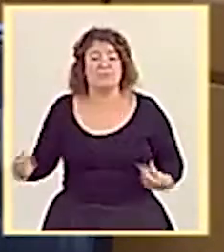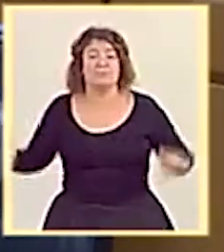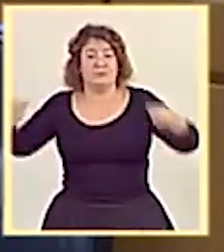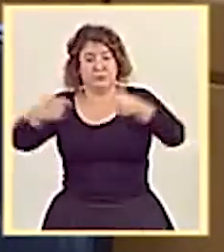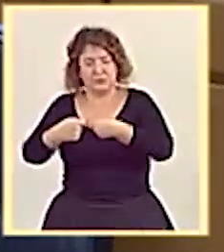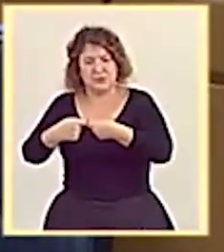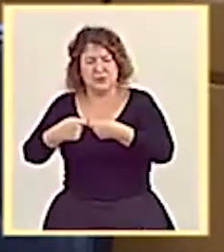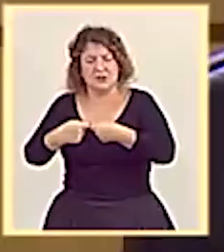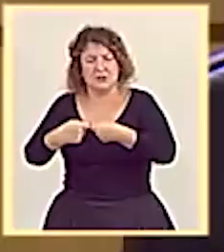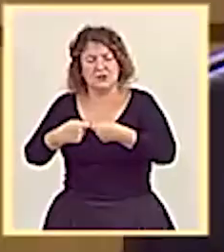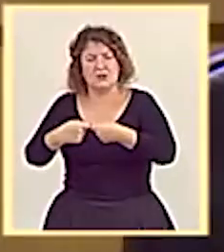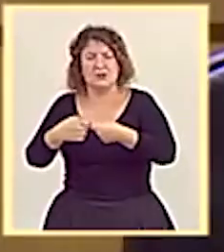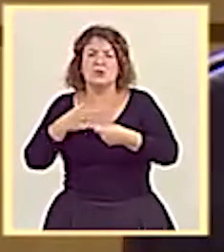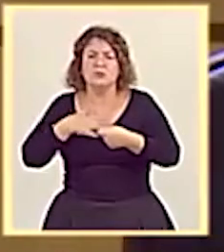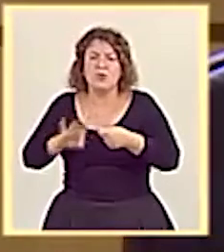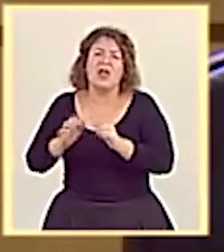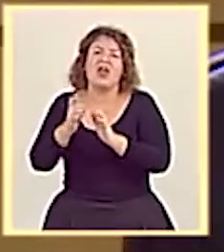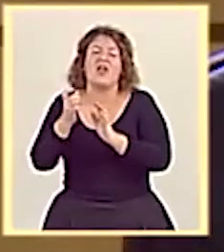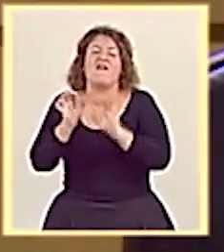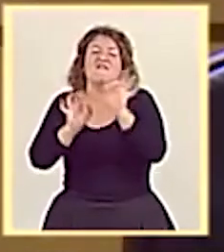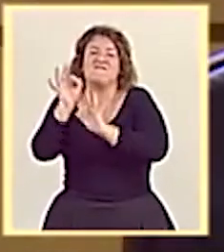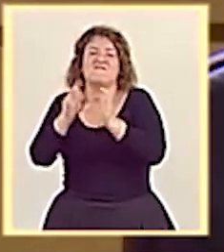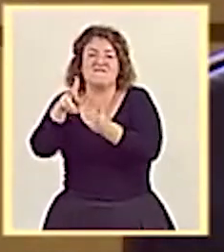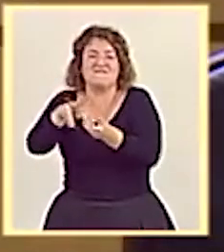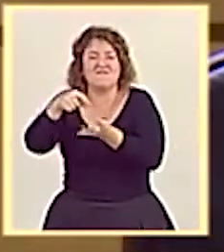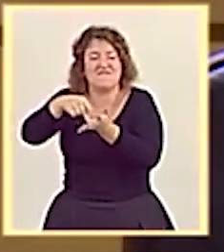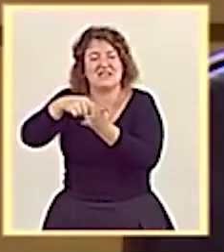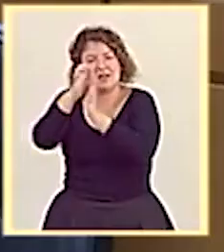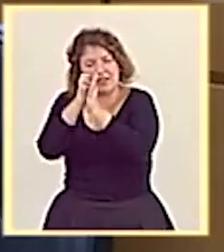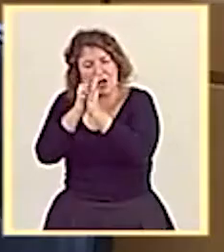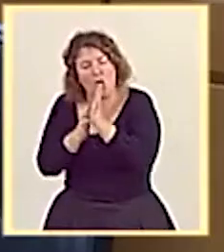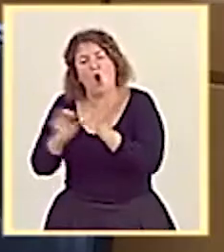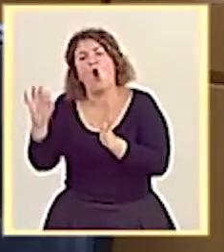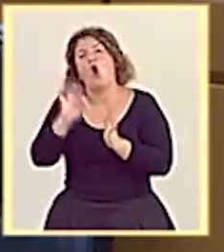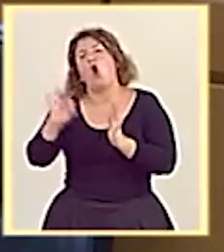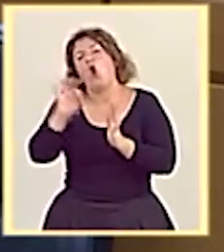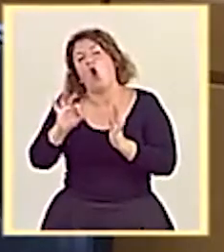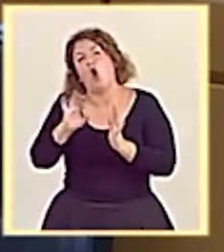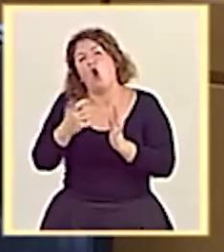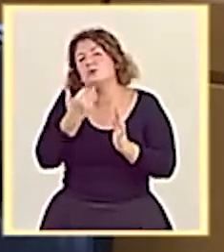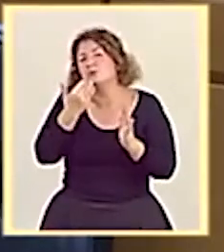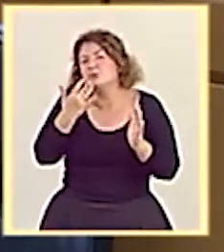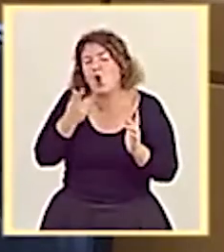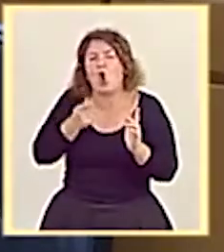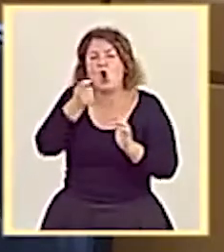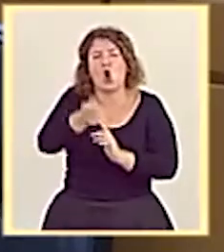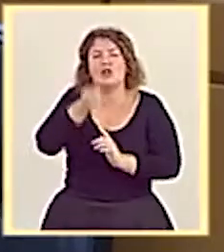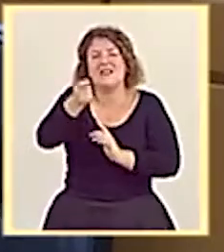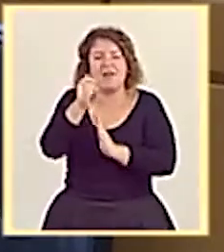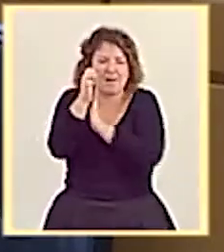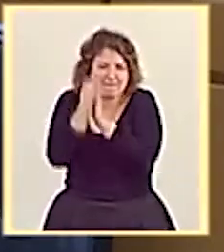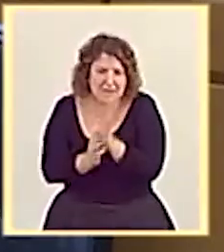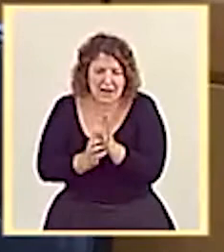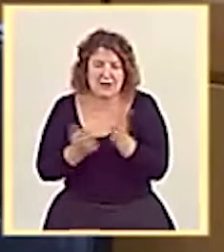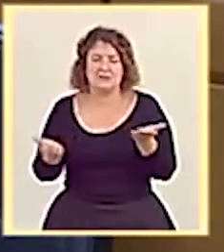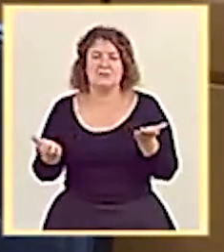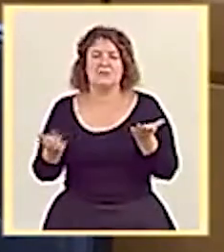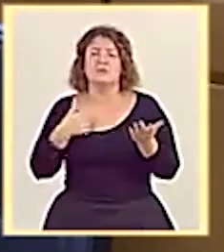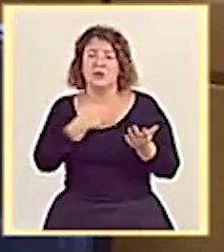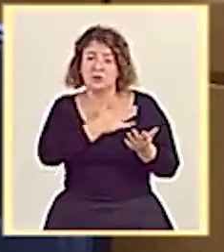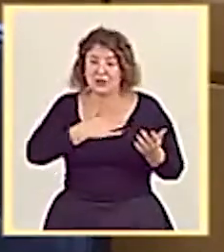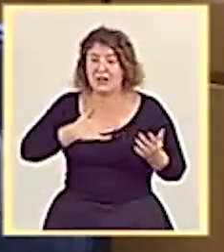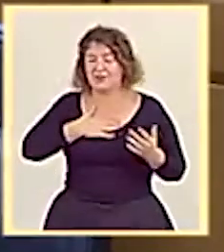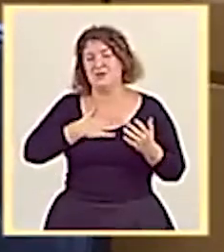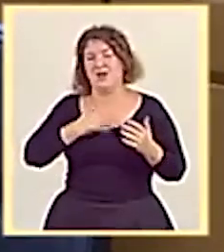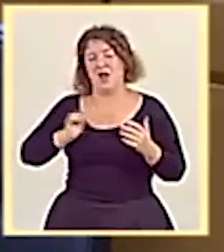elementos permiten las deducciones fiscales, como usted acaba de comentar, o la reducción de algún tipo de cotización. Pero le quería complementar esta